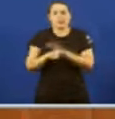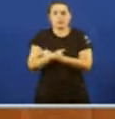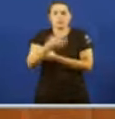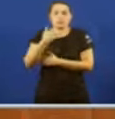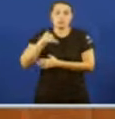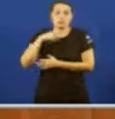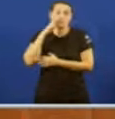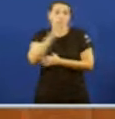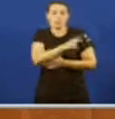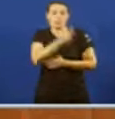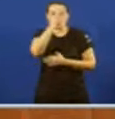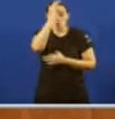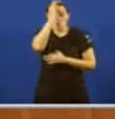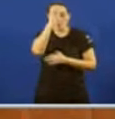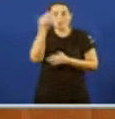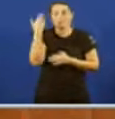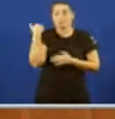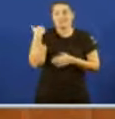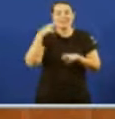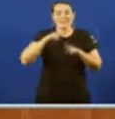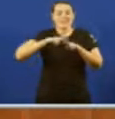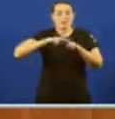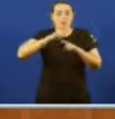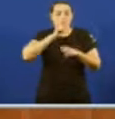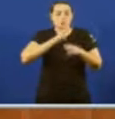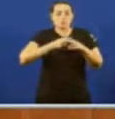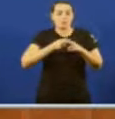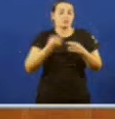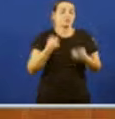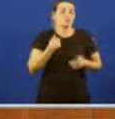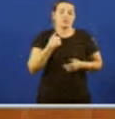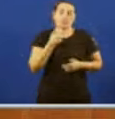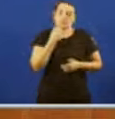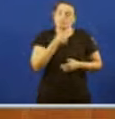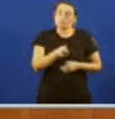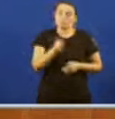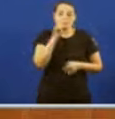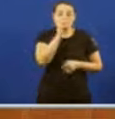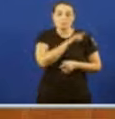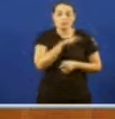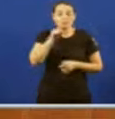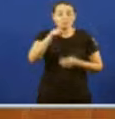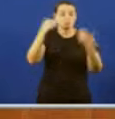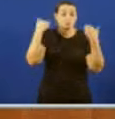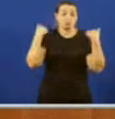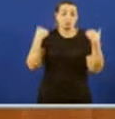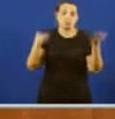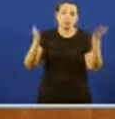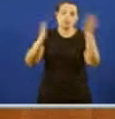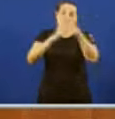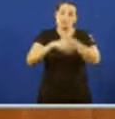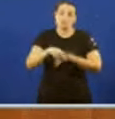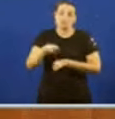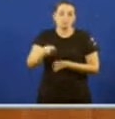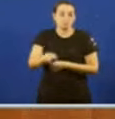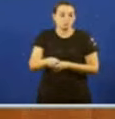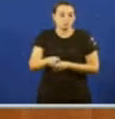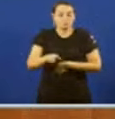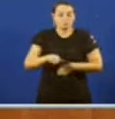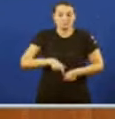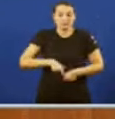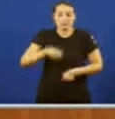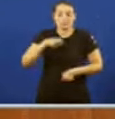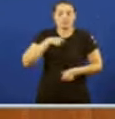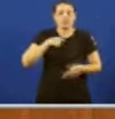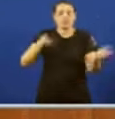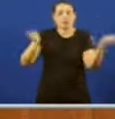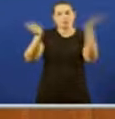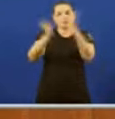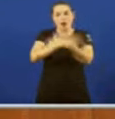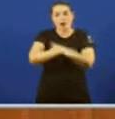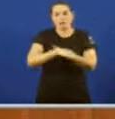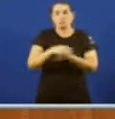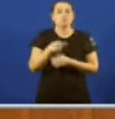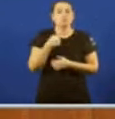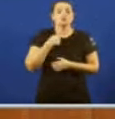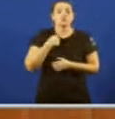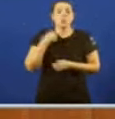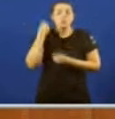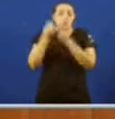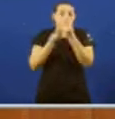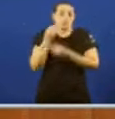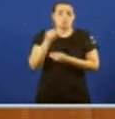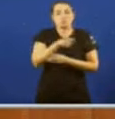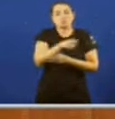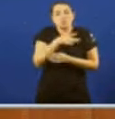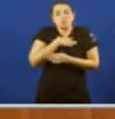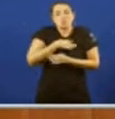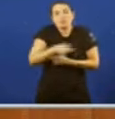domingo negro Podería vostede pasar por un simple incompetente Evidentemente, pero non Foi vostede moito máis salón Unha cosa é ser